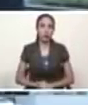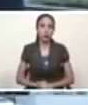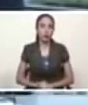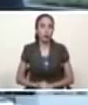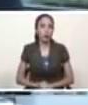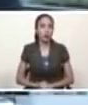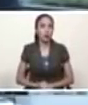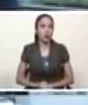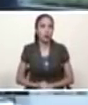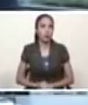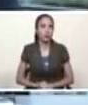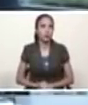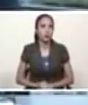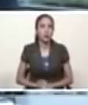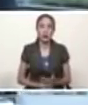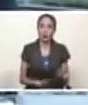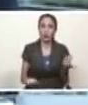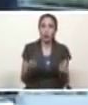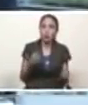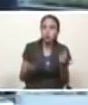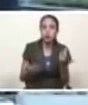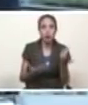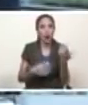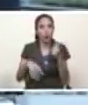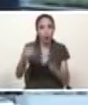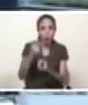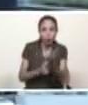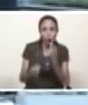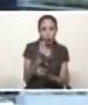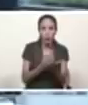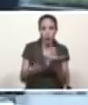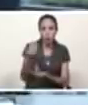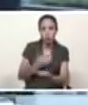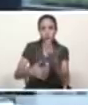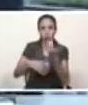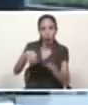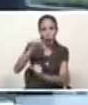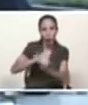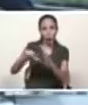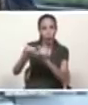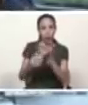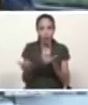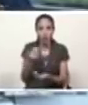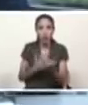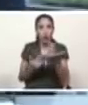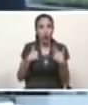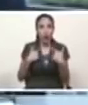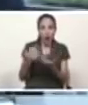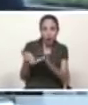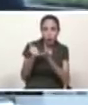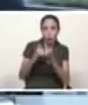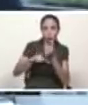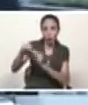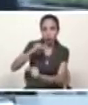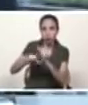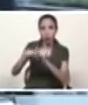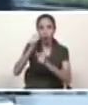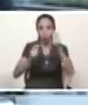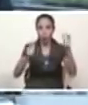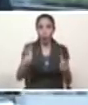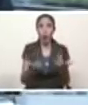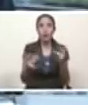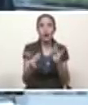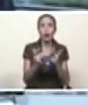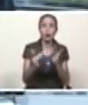que genera riquezas para la satisfacción de las necesidades y la felicidad del pueblo vamos a darle un